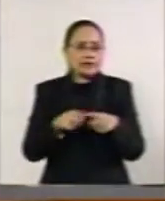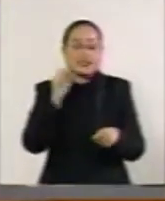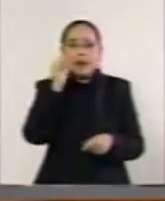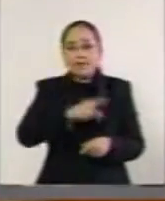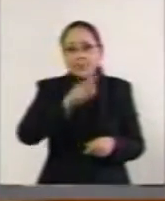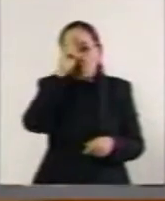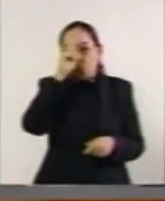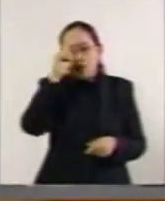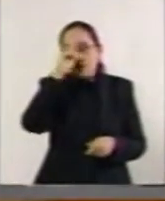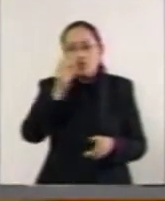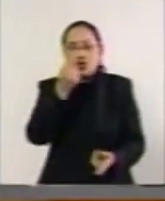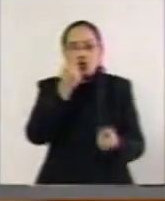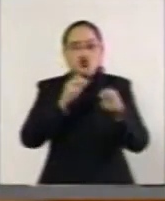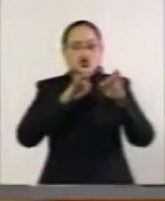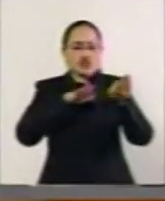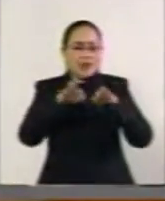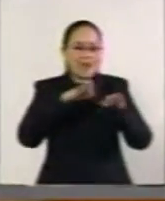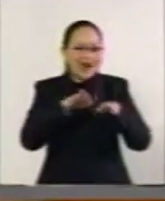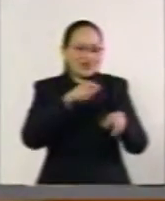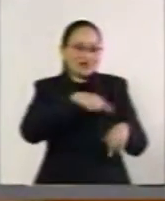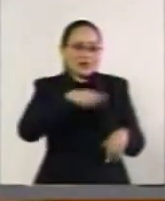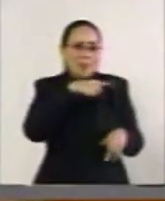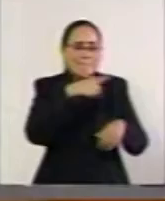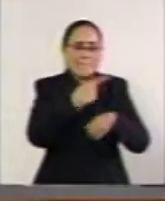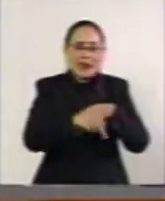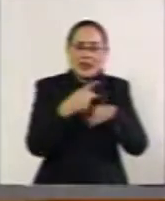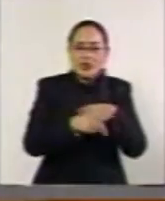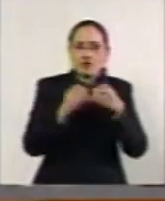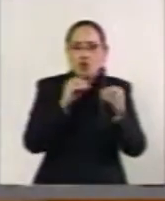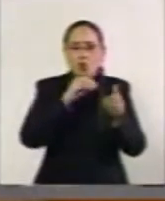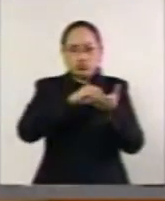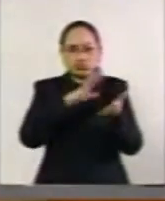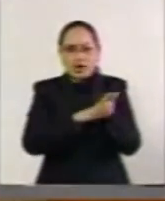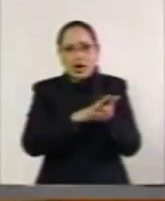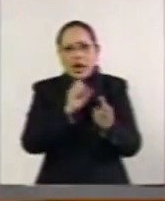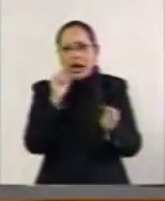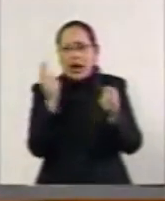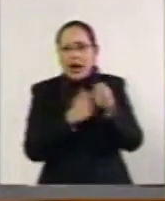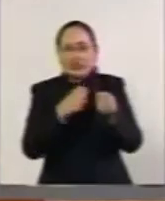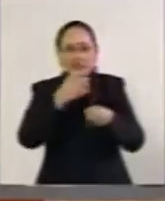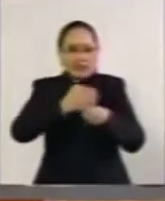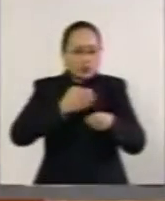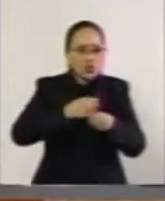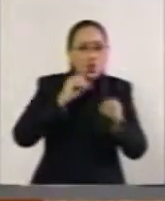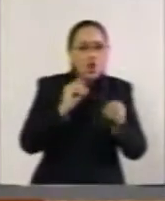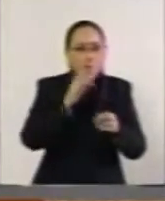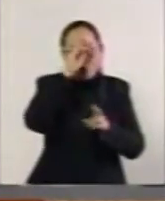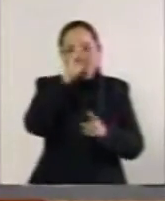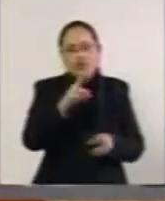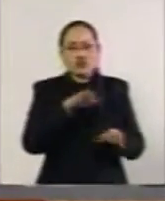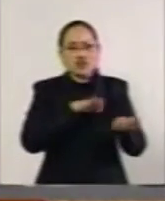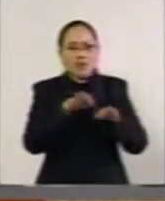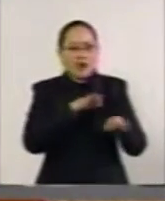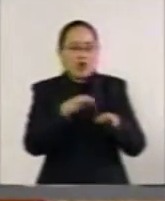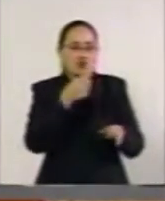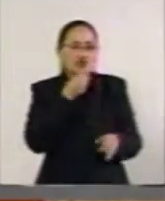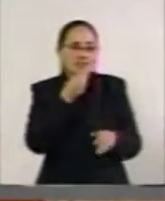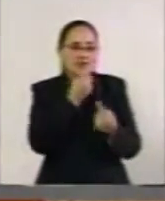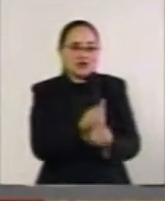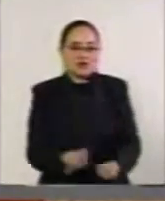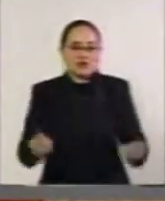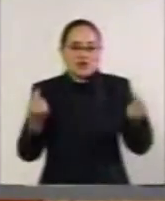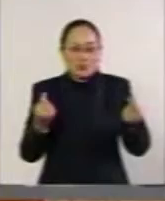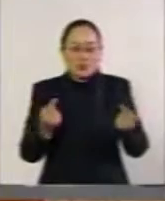ciertos trabajos que pueden resultar inscritos en diversas formas de esclavitud o la prohibición del trabajo en personas menores de edad.